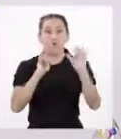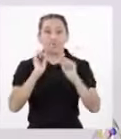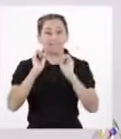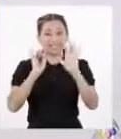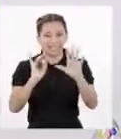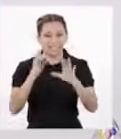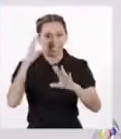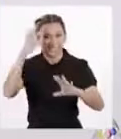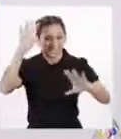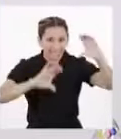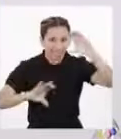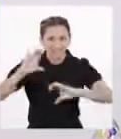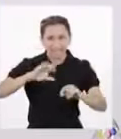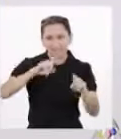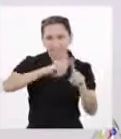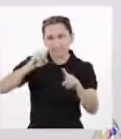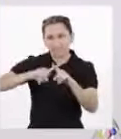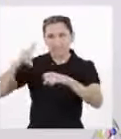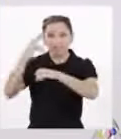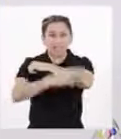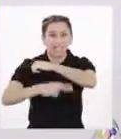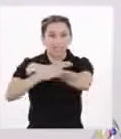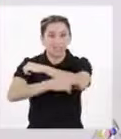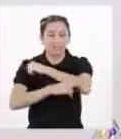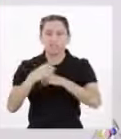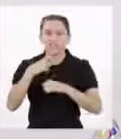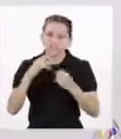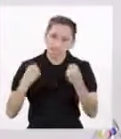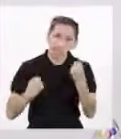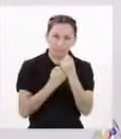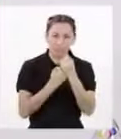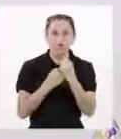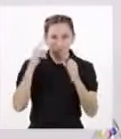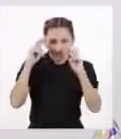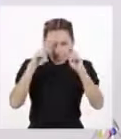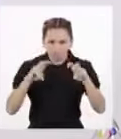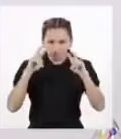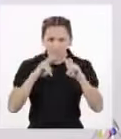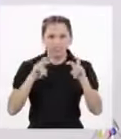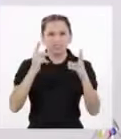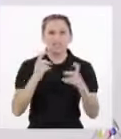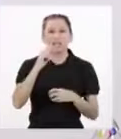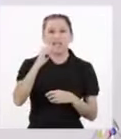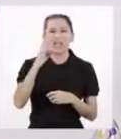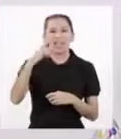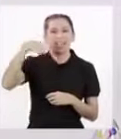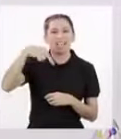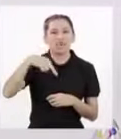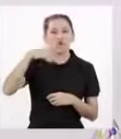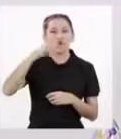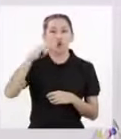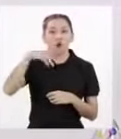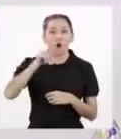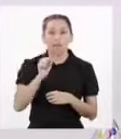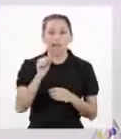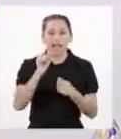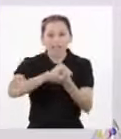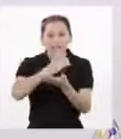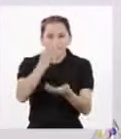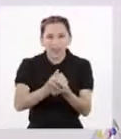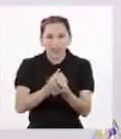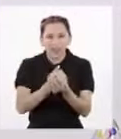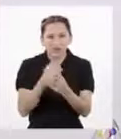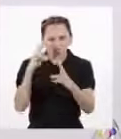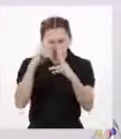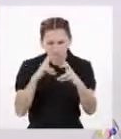científicos de varias naciones acordaron colaborar en la secuenciación del genoma del arroz Uno de los genomas más pequeños